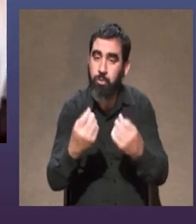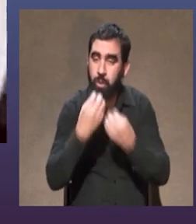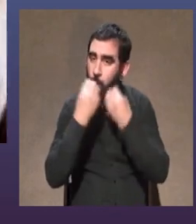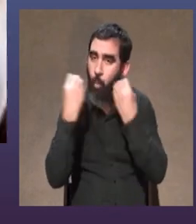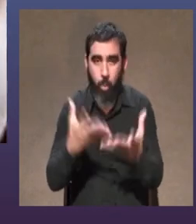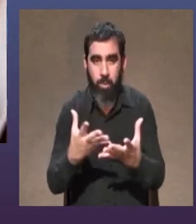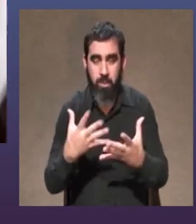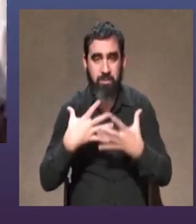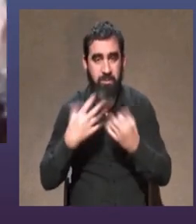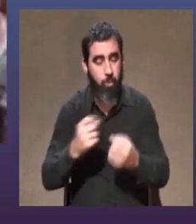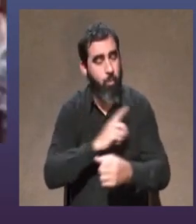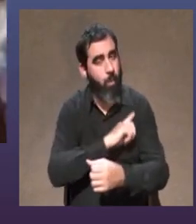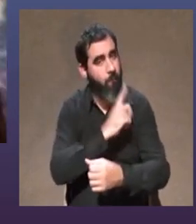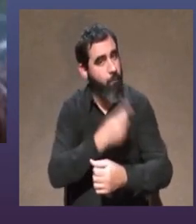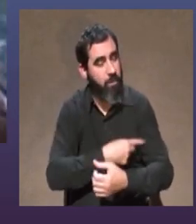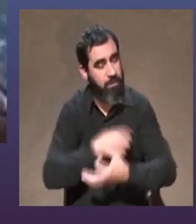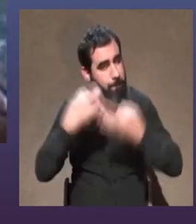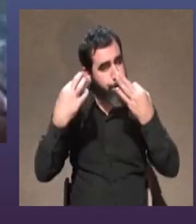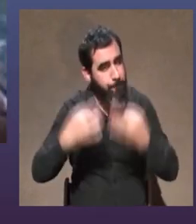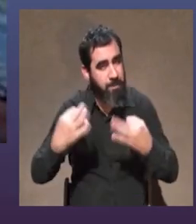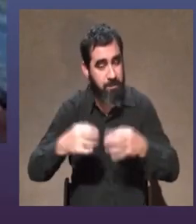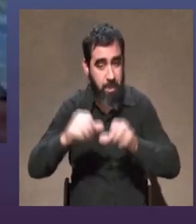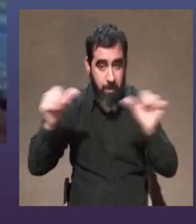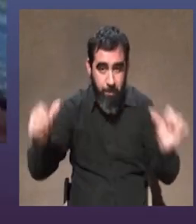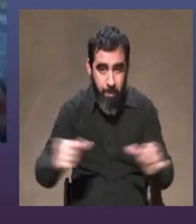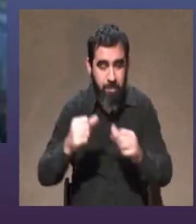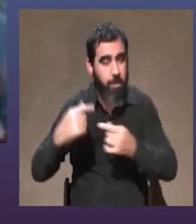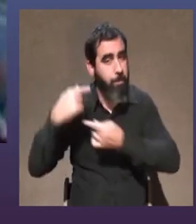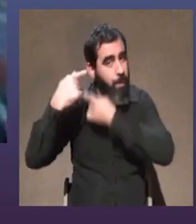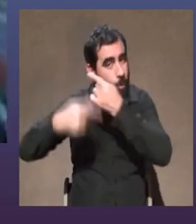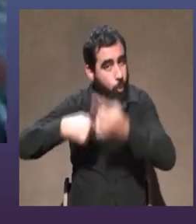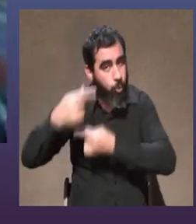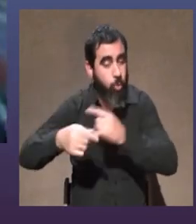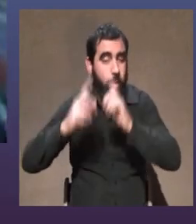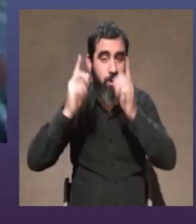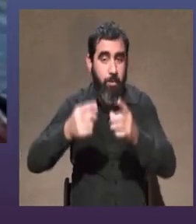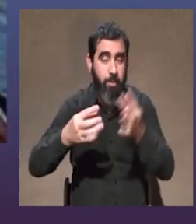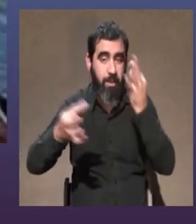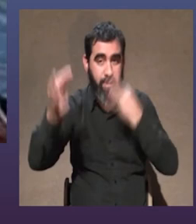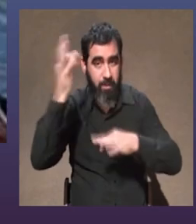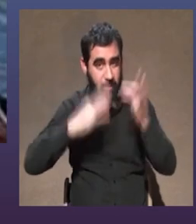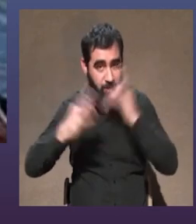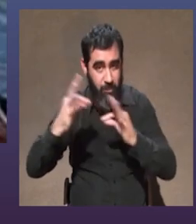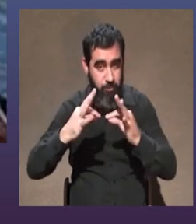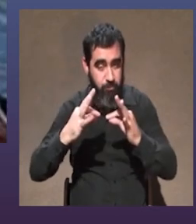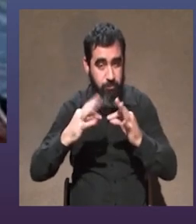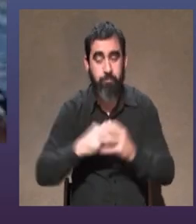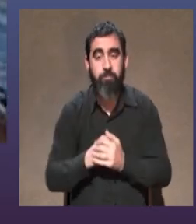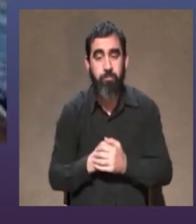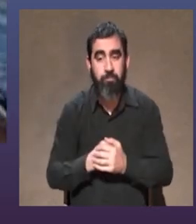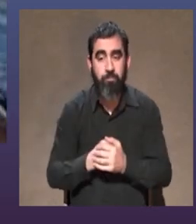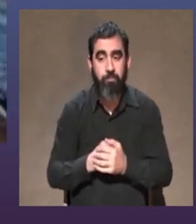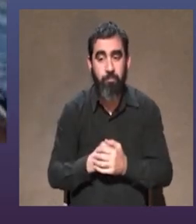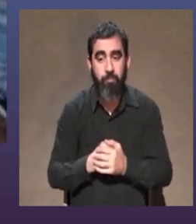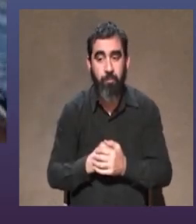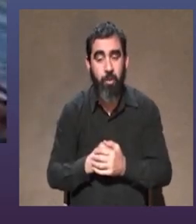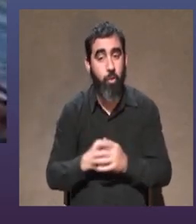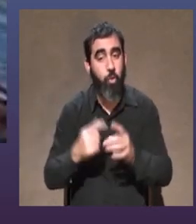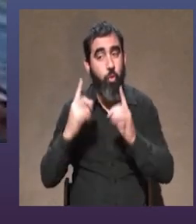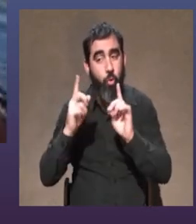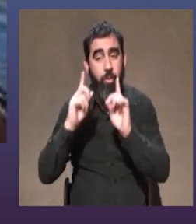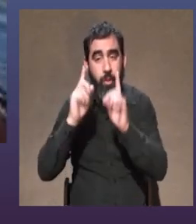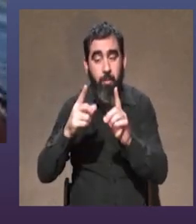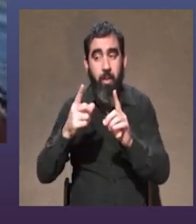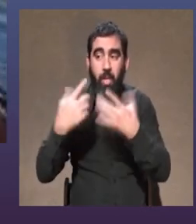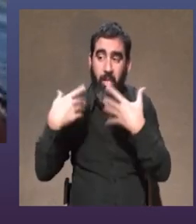se requiere una fuerza especial para hacerlo y para mantenerse en el teatro y no deje el teatro te